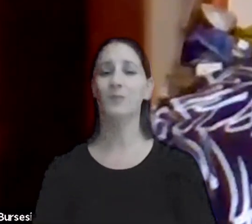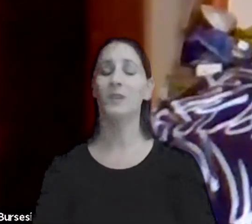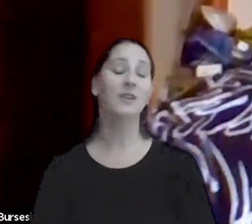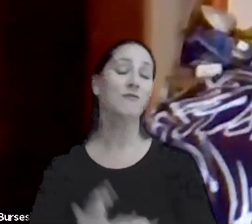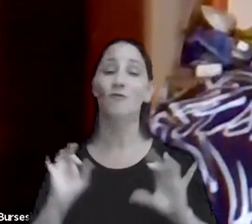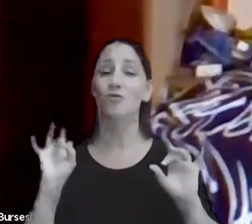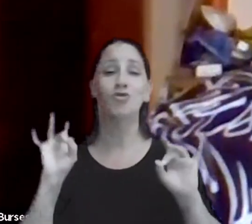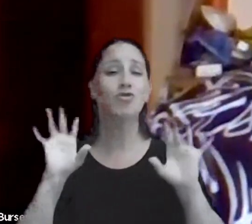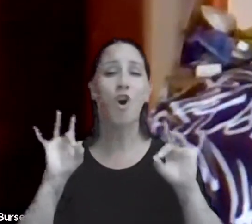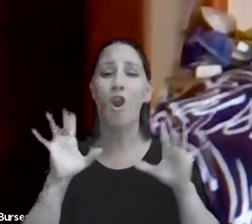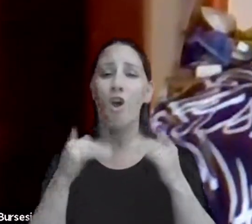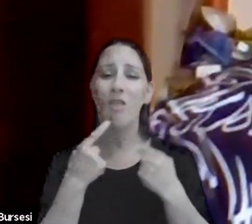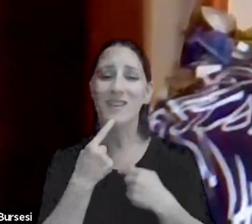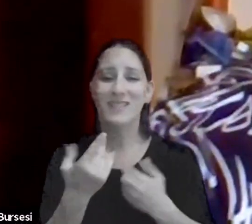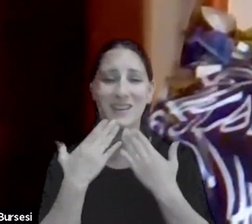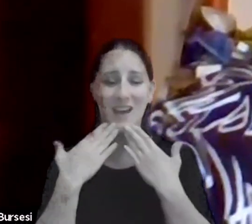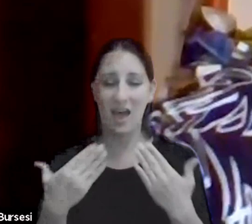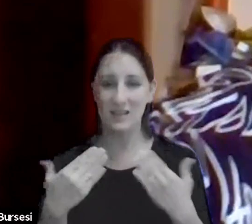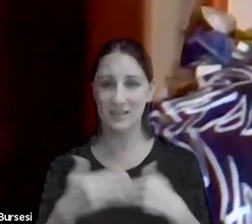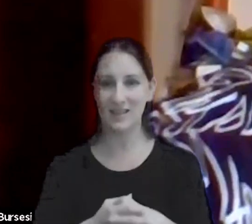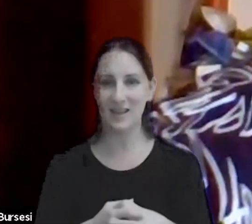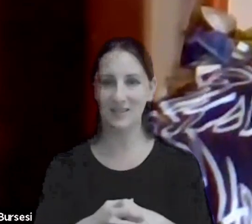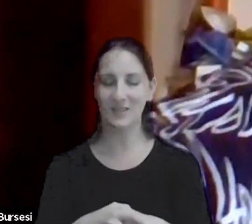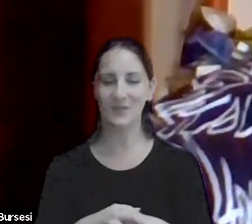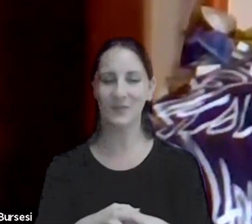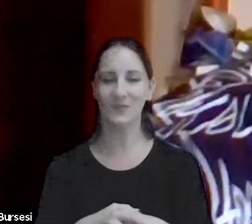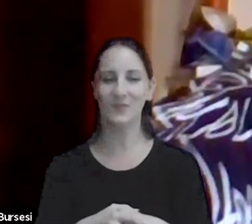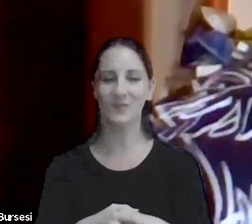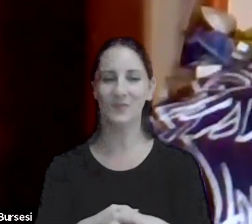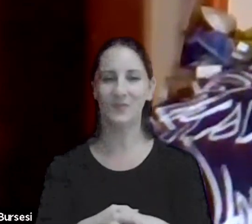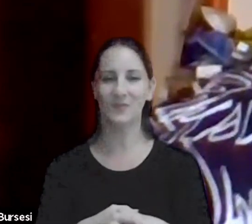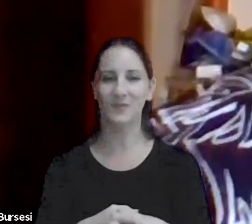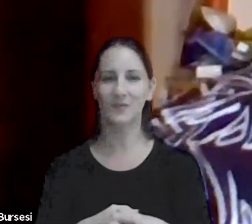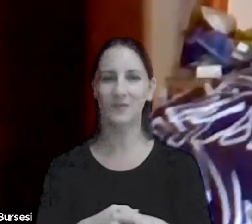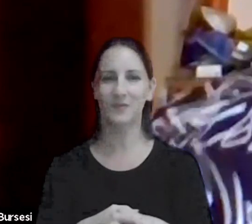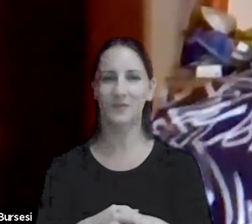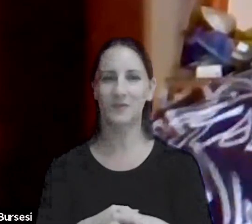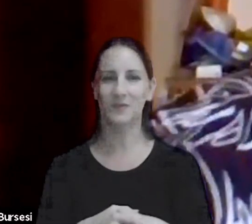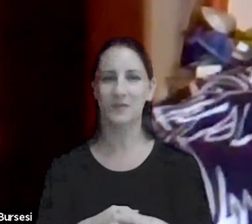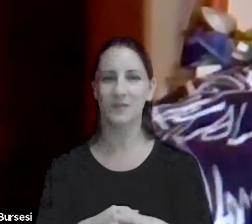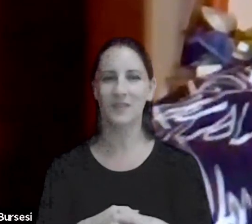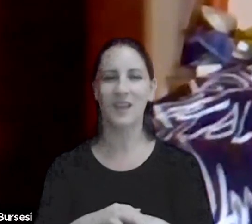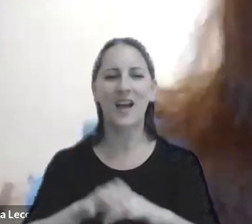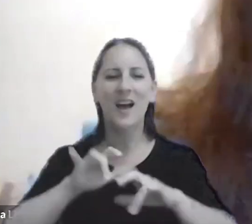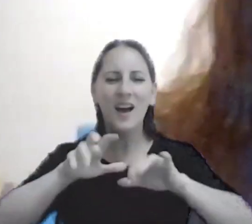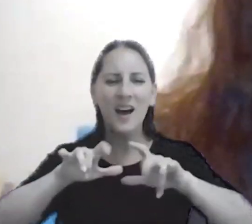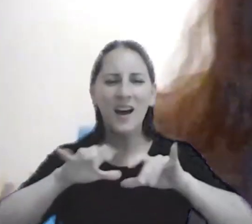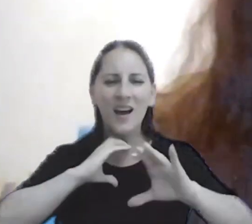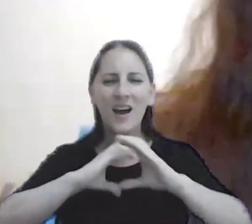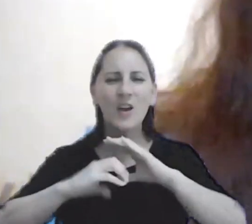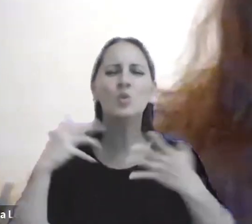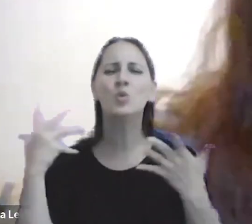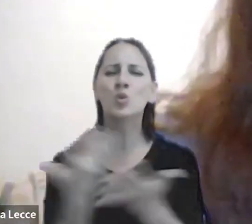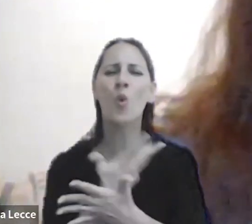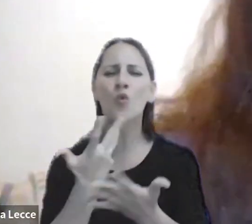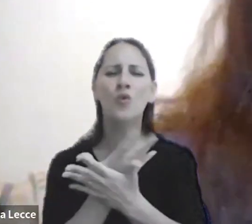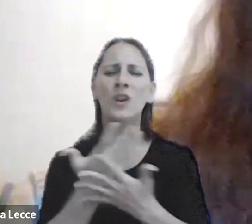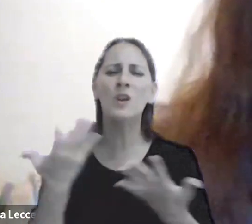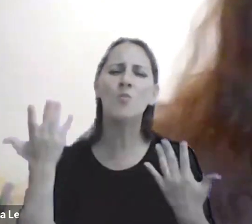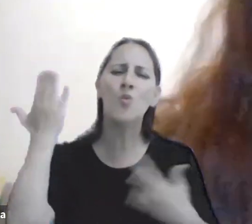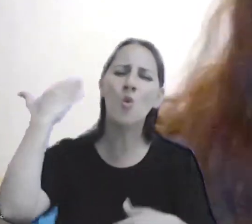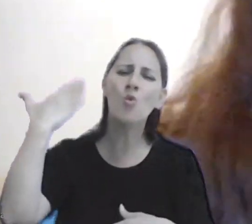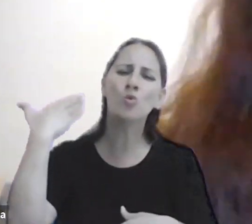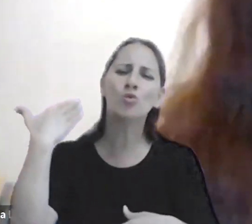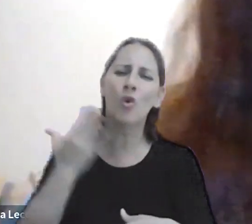agradecerles y bueno esperamos sufrí demasiado me ponías sufriste demasiado Jacqueline bueno